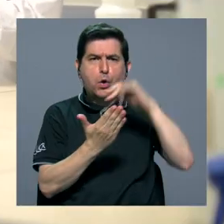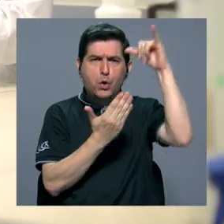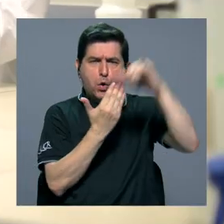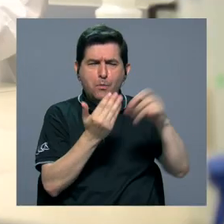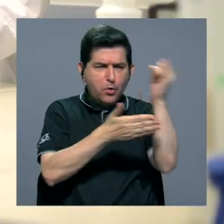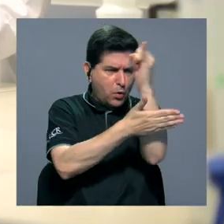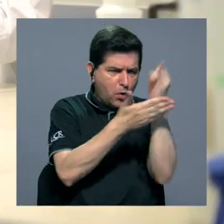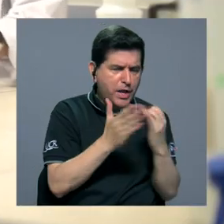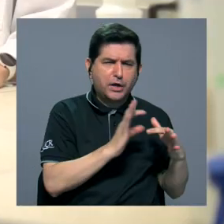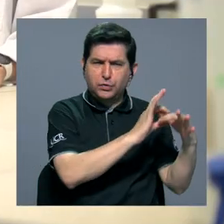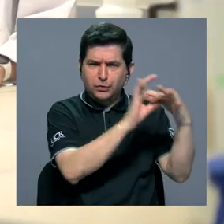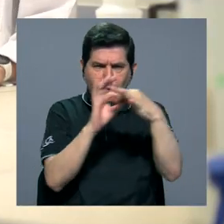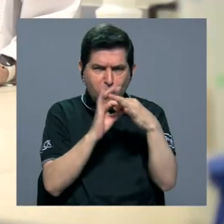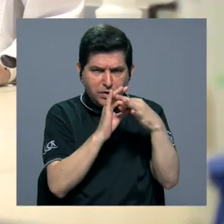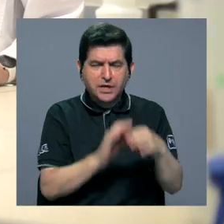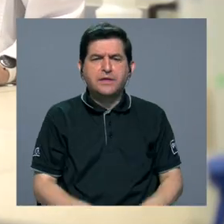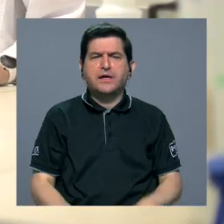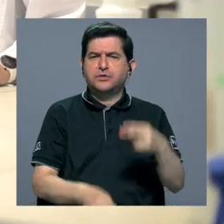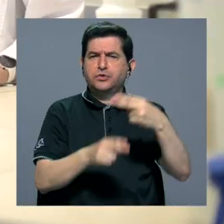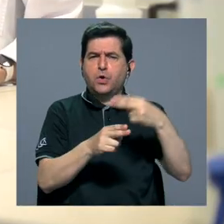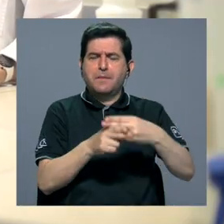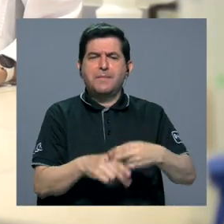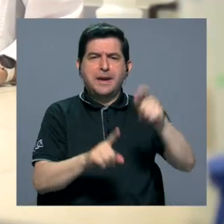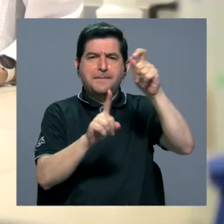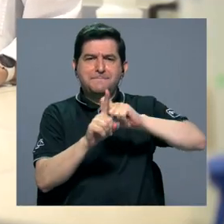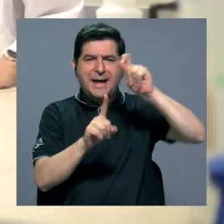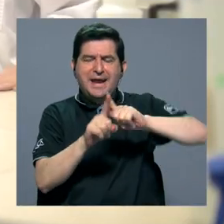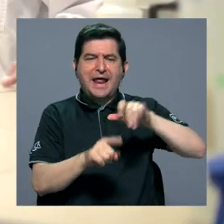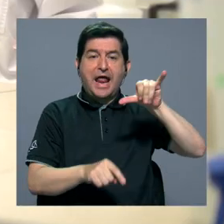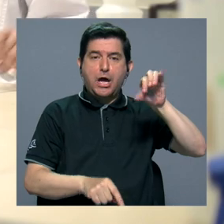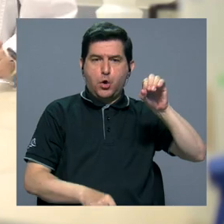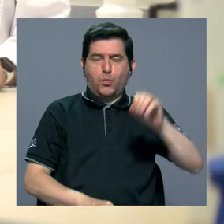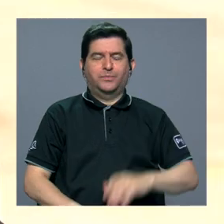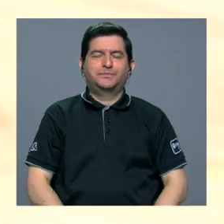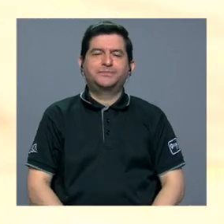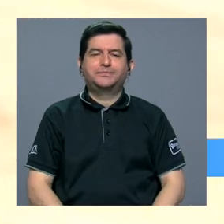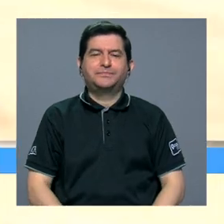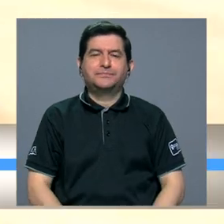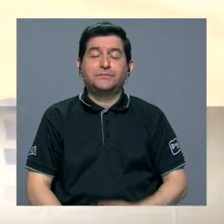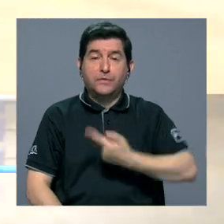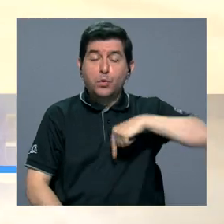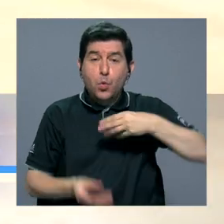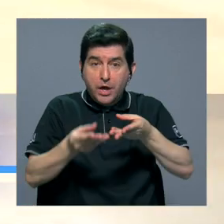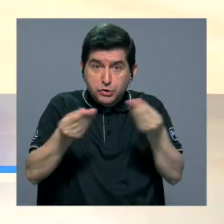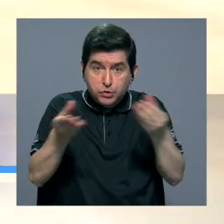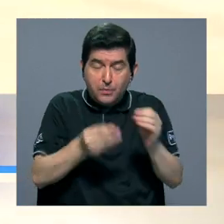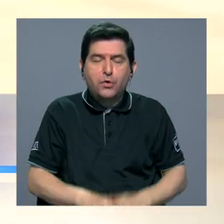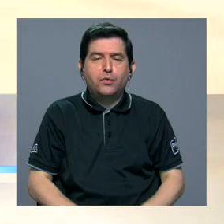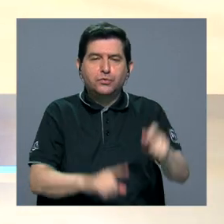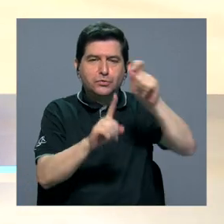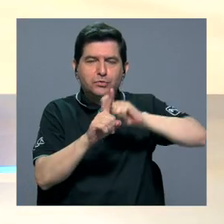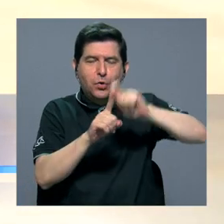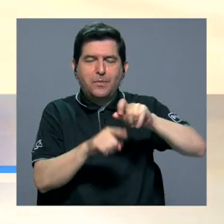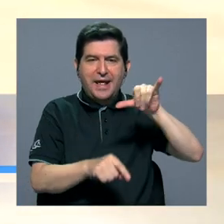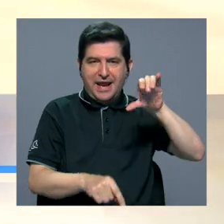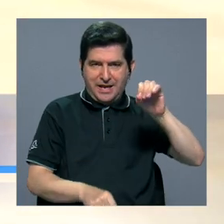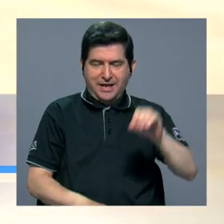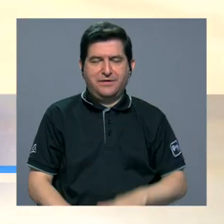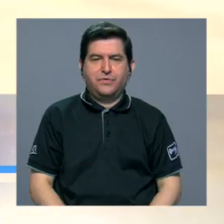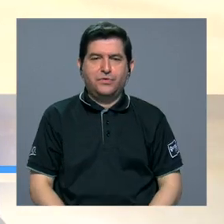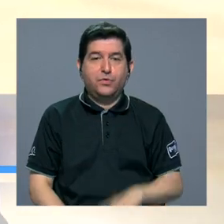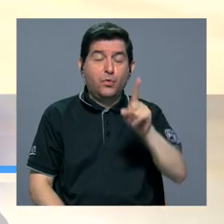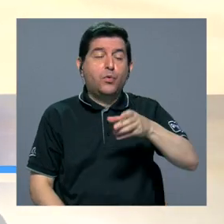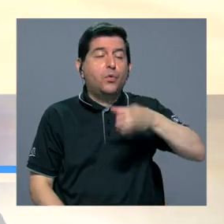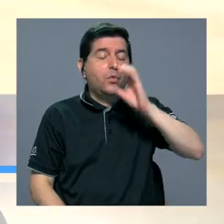que diseñaron juntas y que recibe el nombre de Banana Joe. Nuestro producto Banana Joe es